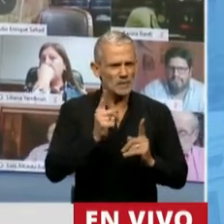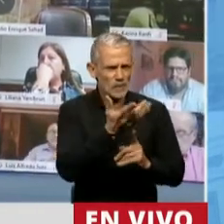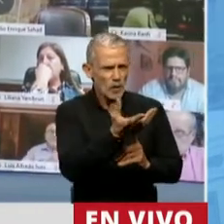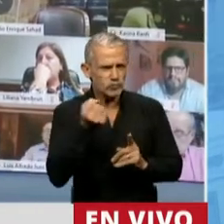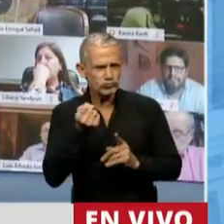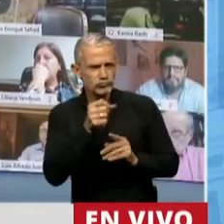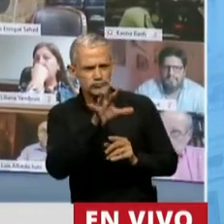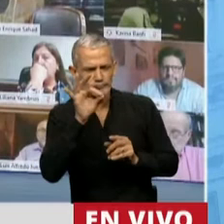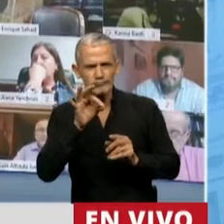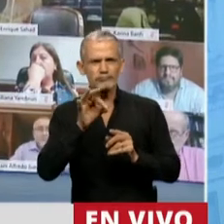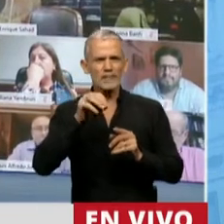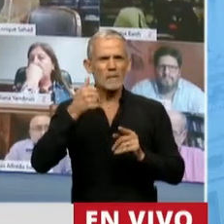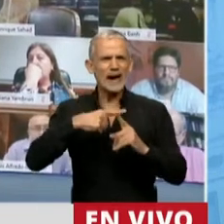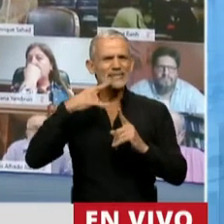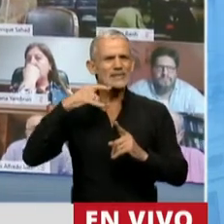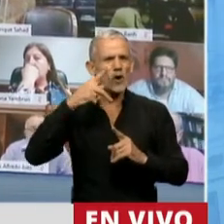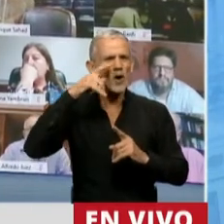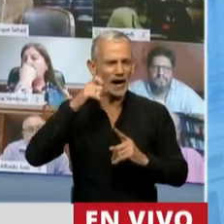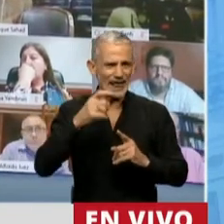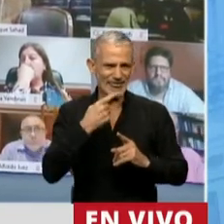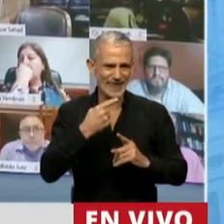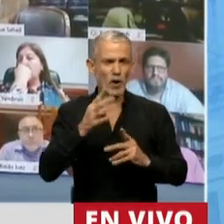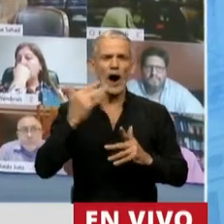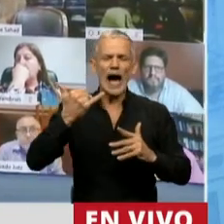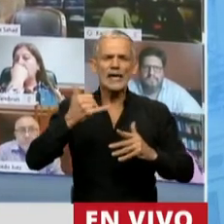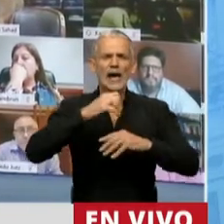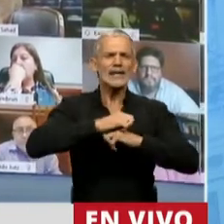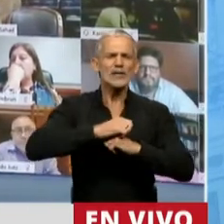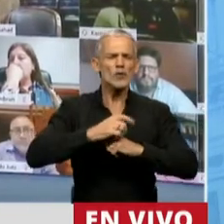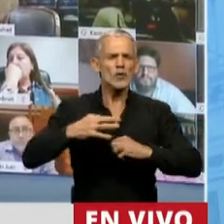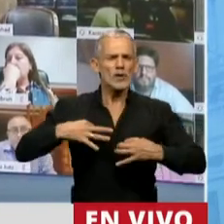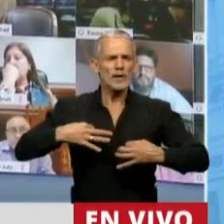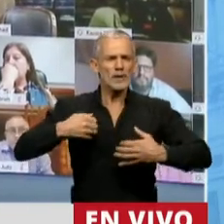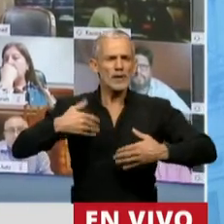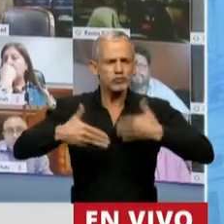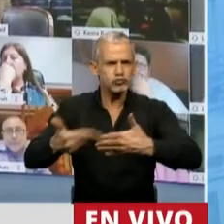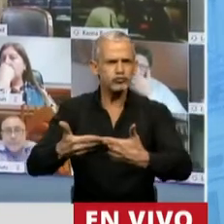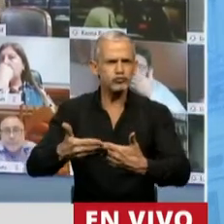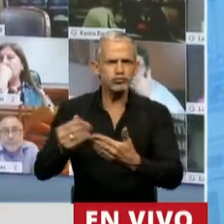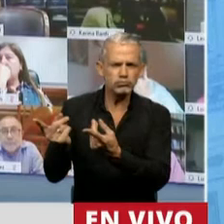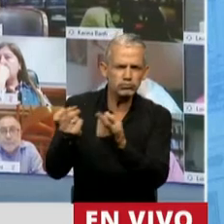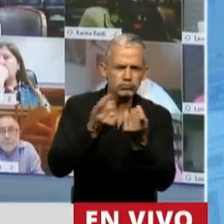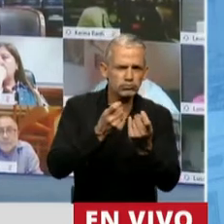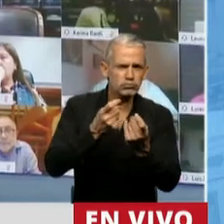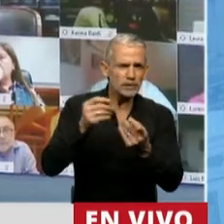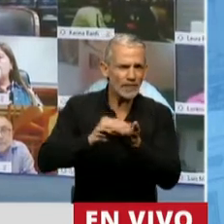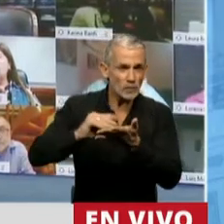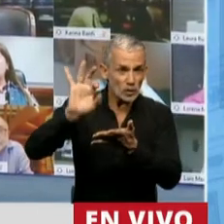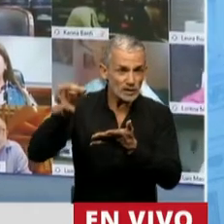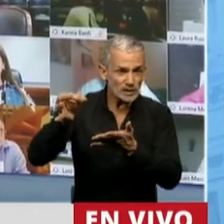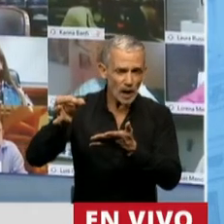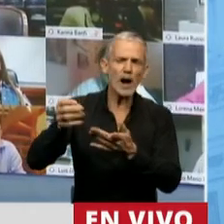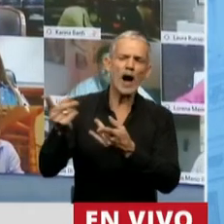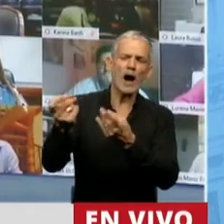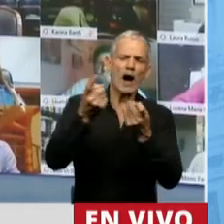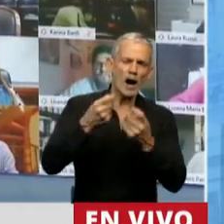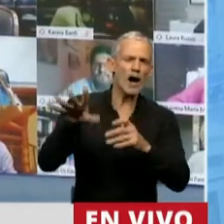Máximo hace un momento. Entonces dijo, tenemos la actitud vital de siempre aprender de los diputados que más saben. Y la verdad que